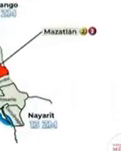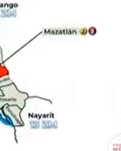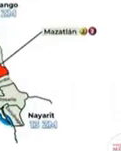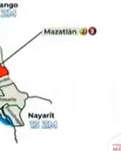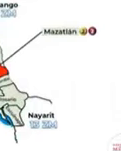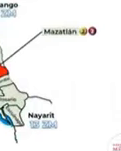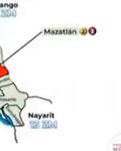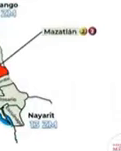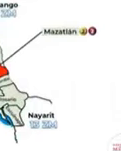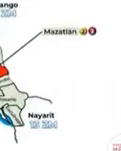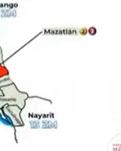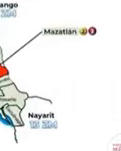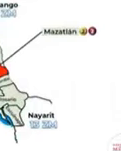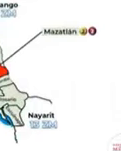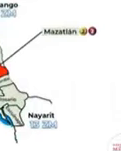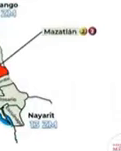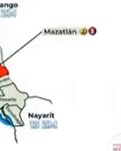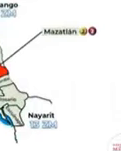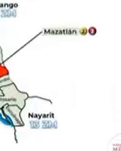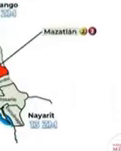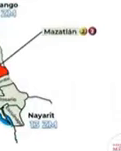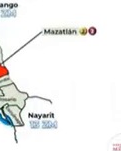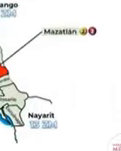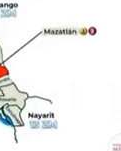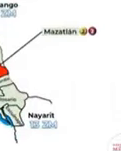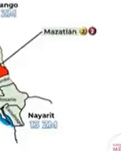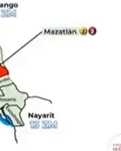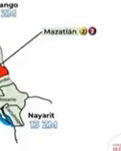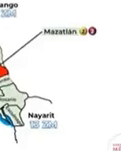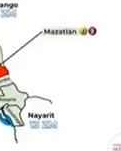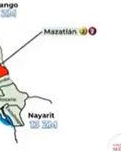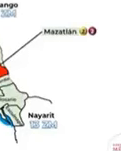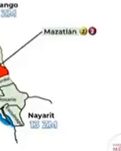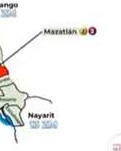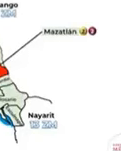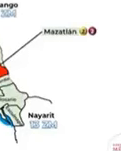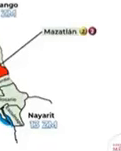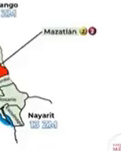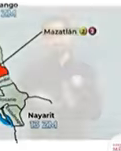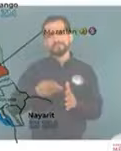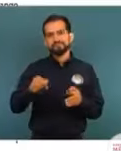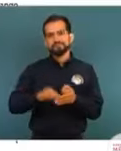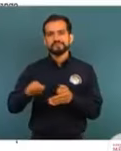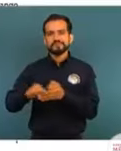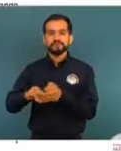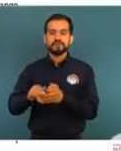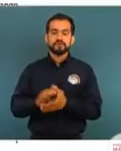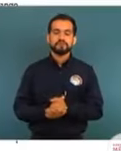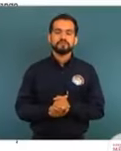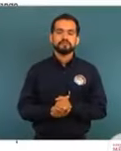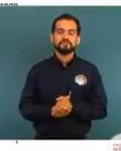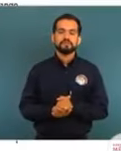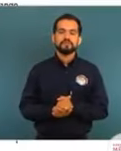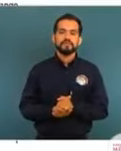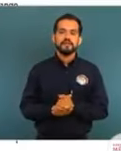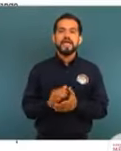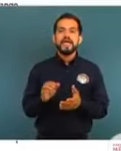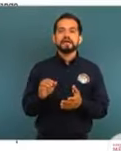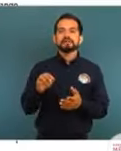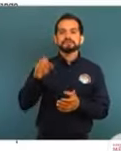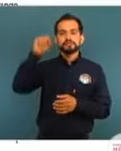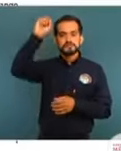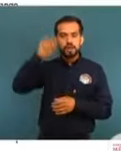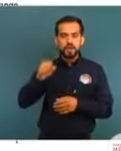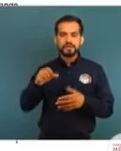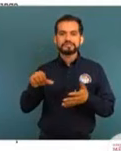ahí es donde se presentan los eventos delictivos con mayor frecuencia. Lo que es la parte central, hacia